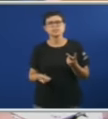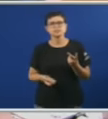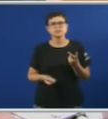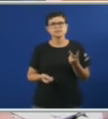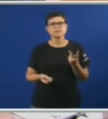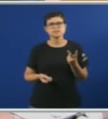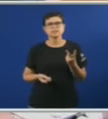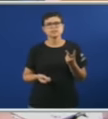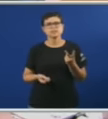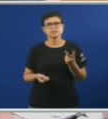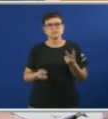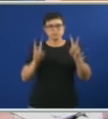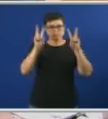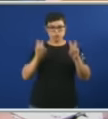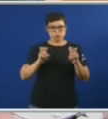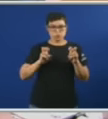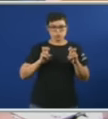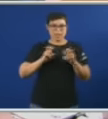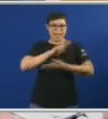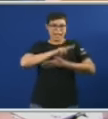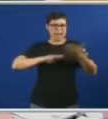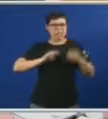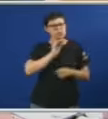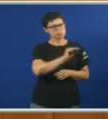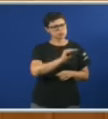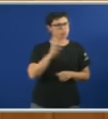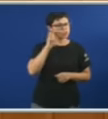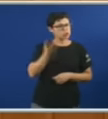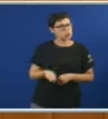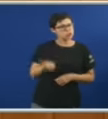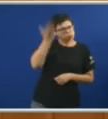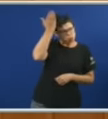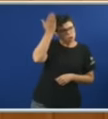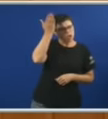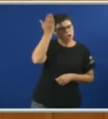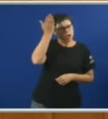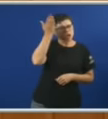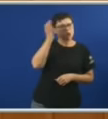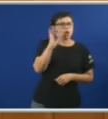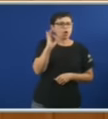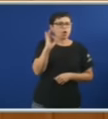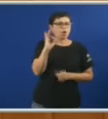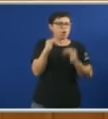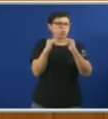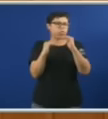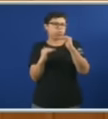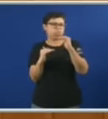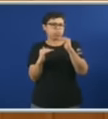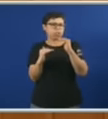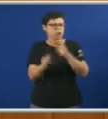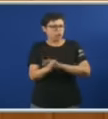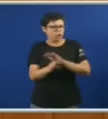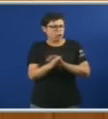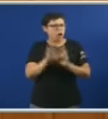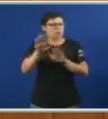Na parte Na que pode actuar Galiza Está a favor De subilas Ou de seguir Con esos 370 euros Son